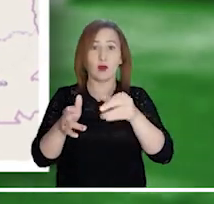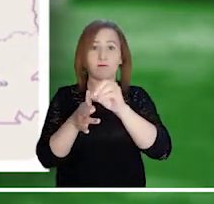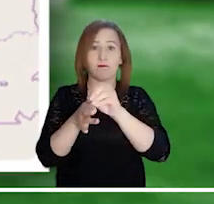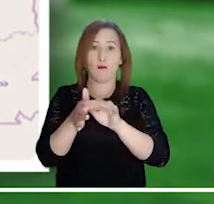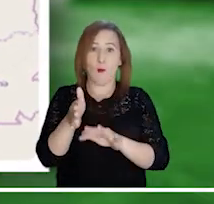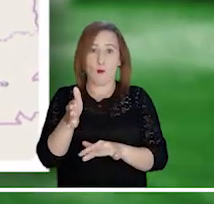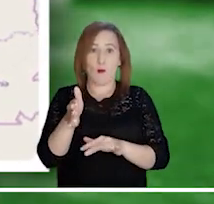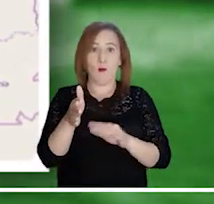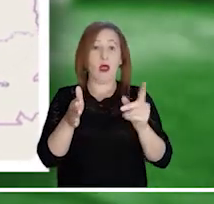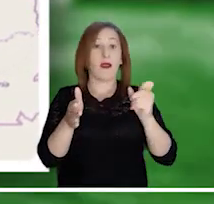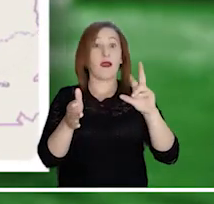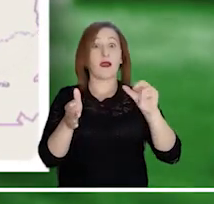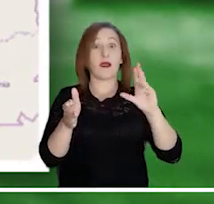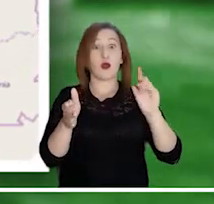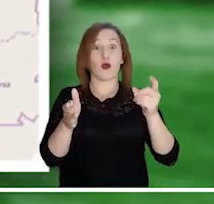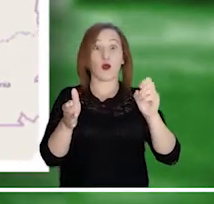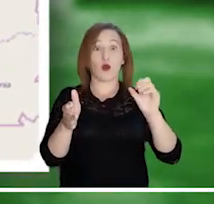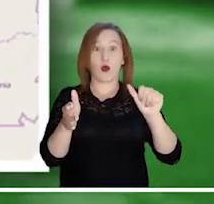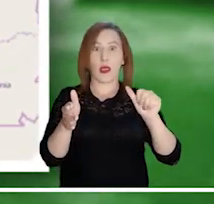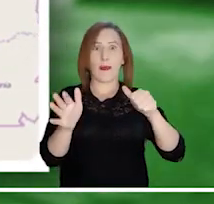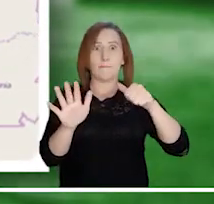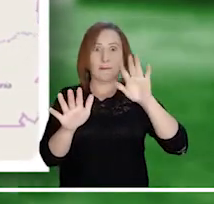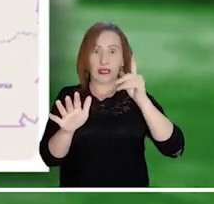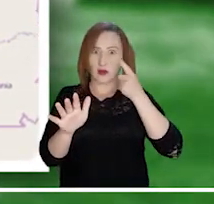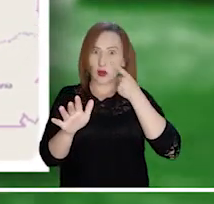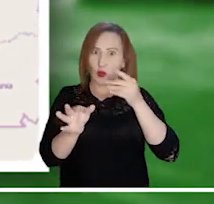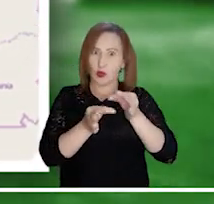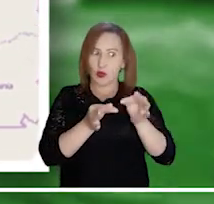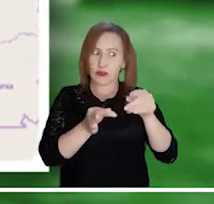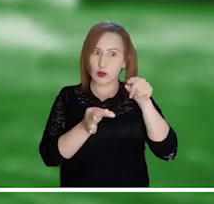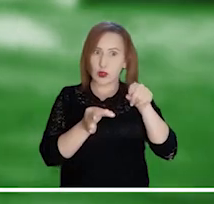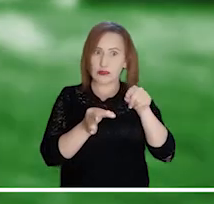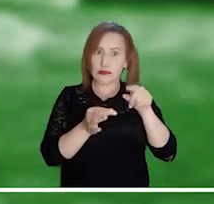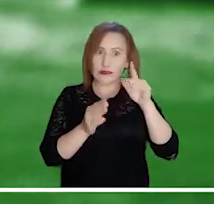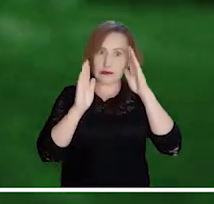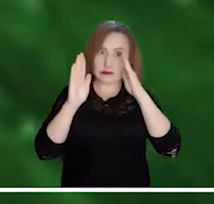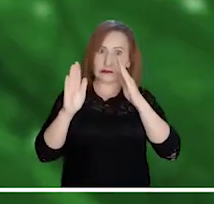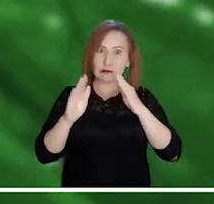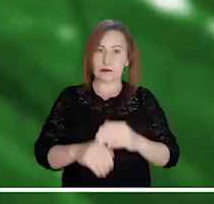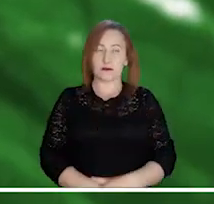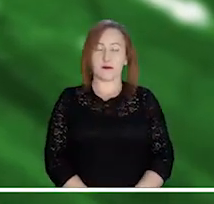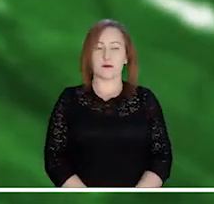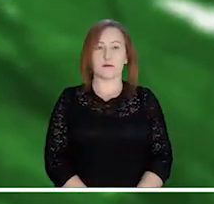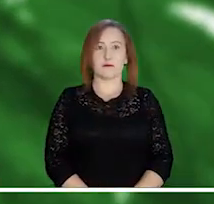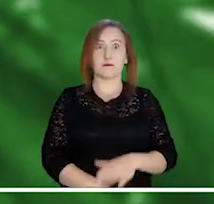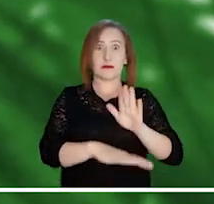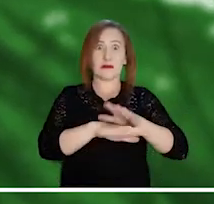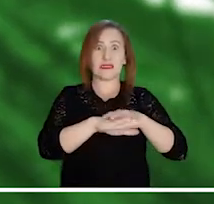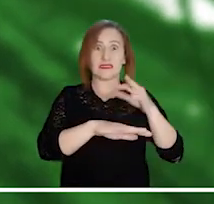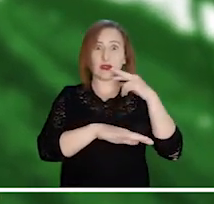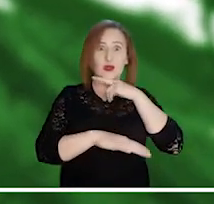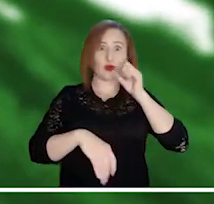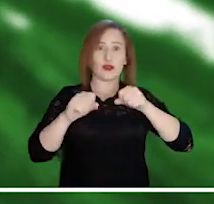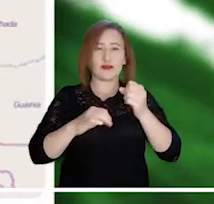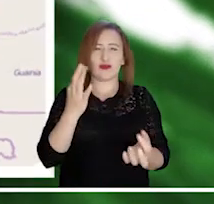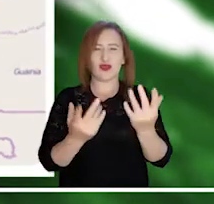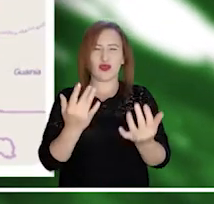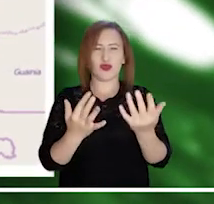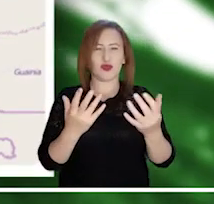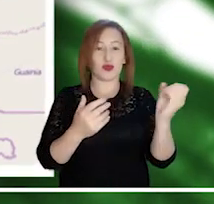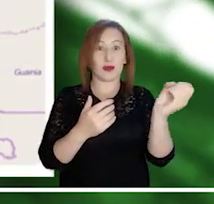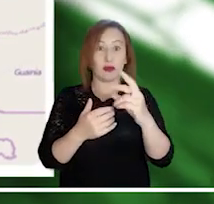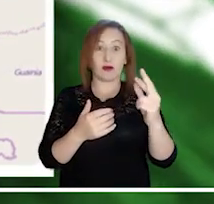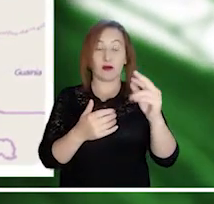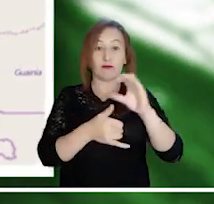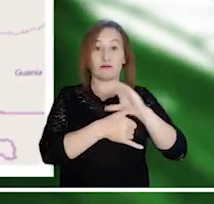Alerta morada por niveles bajos en el río Garagoa. Se recomienda especial atención en el municipio de Garagoa. Alerta roja por